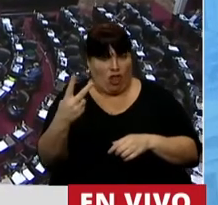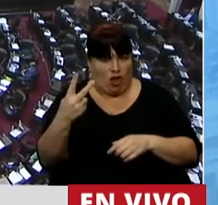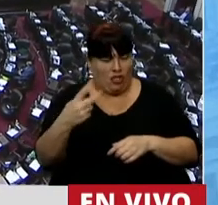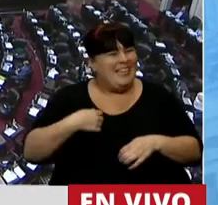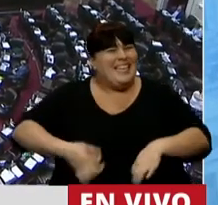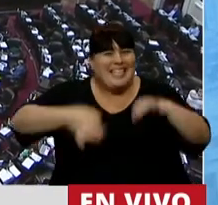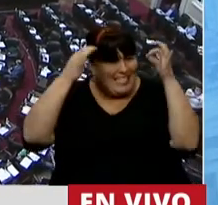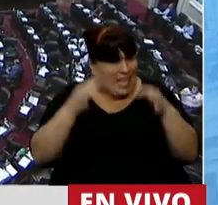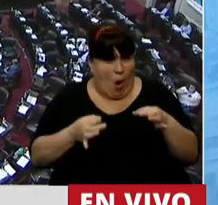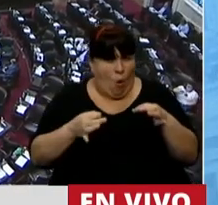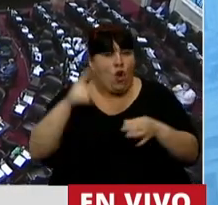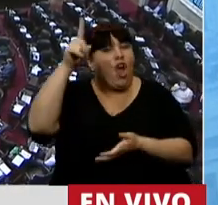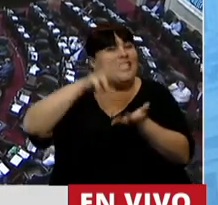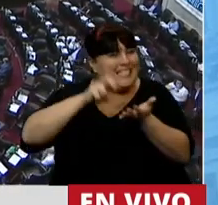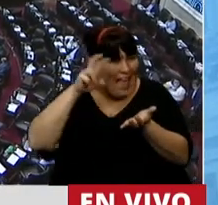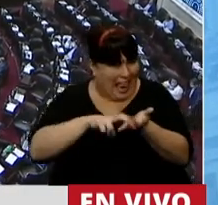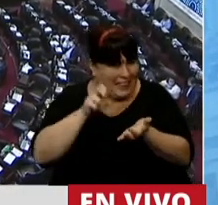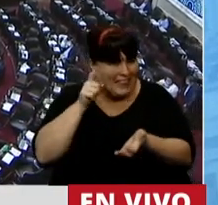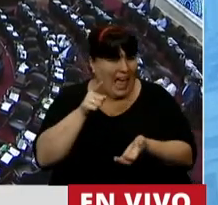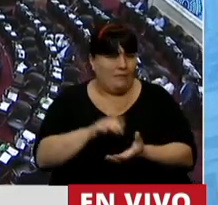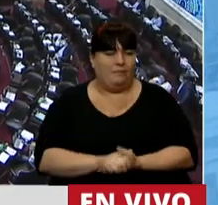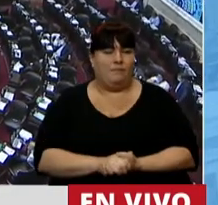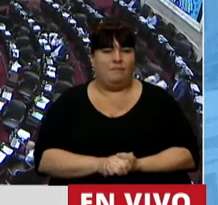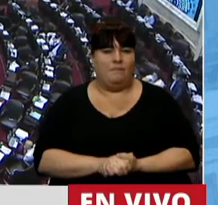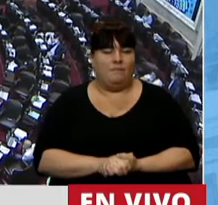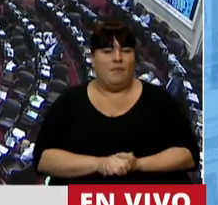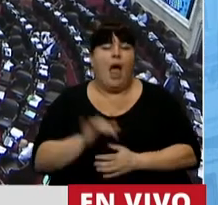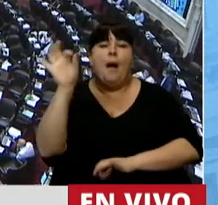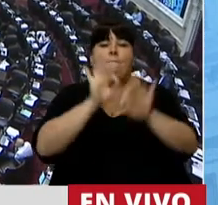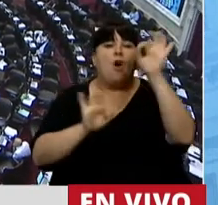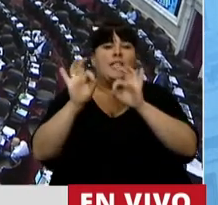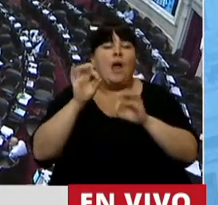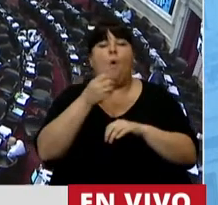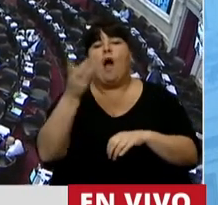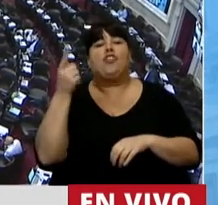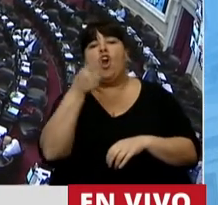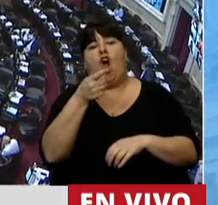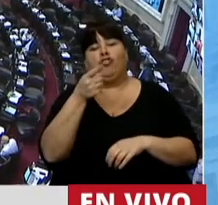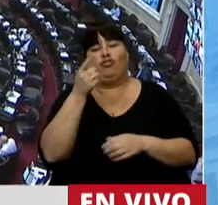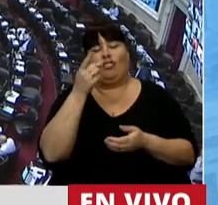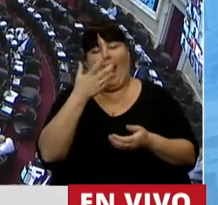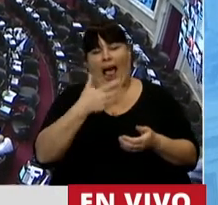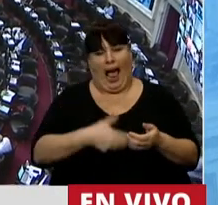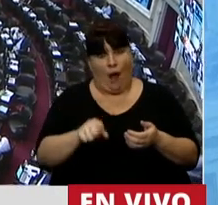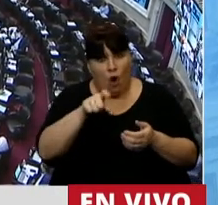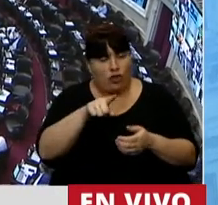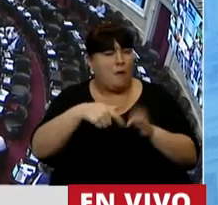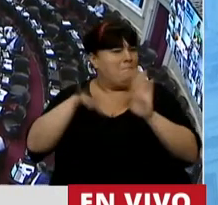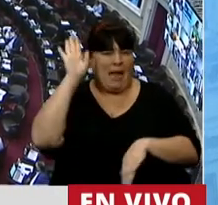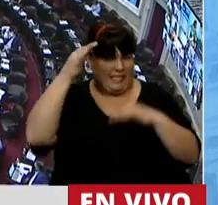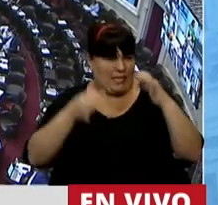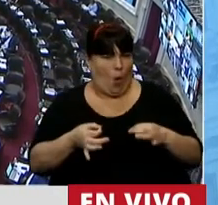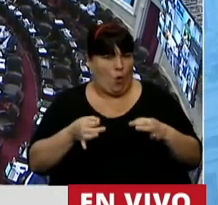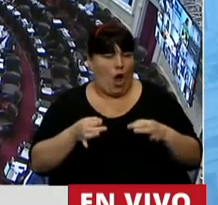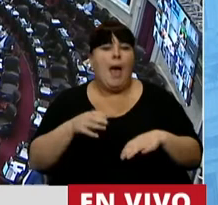Estoy seguro que en Salta el porcentaje de los que están en contra de la despenalización o legalización es mayor, estoy